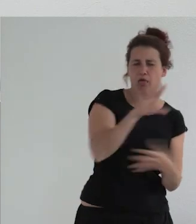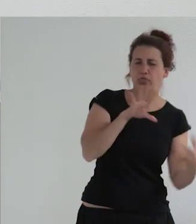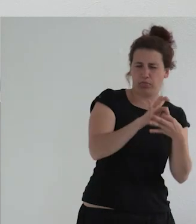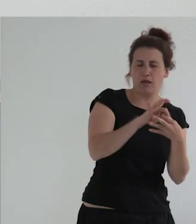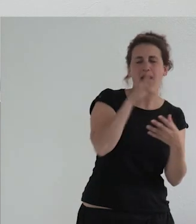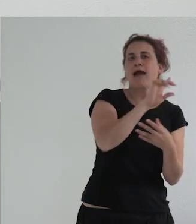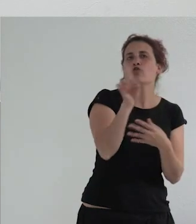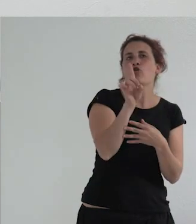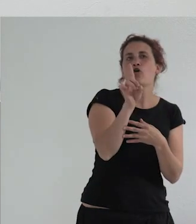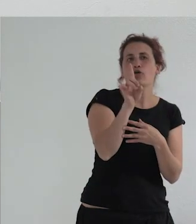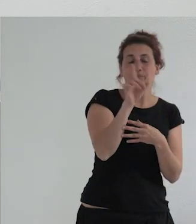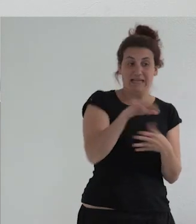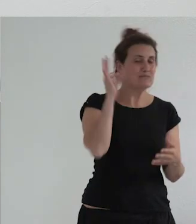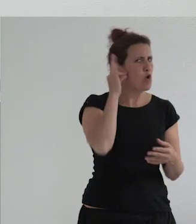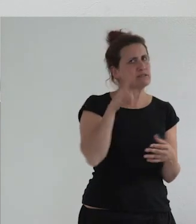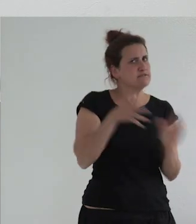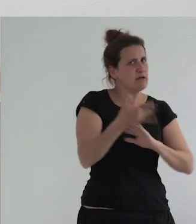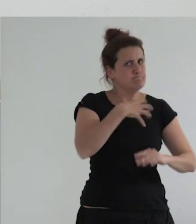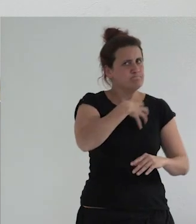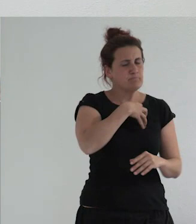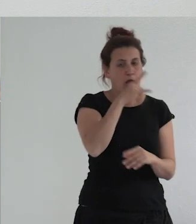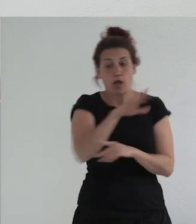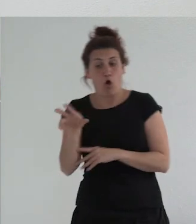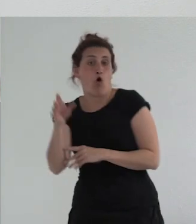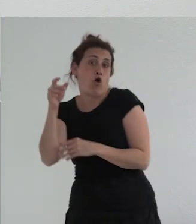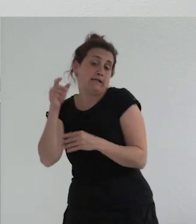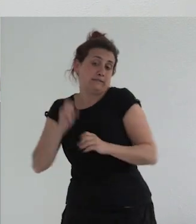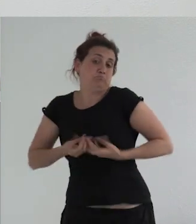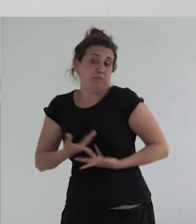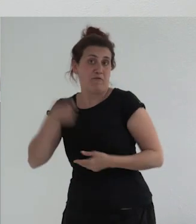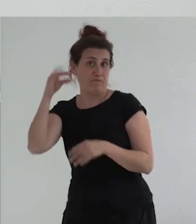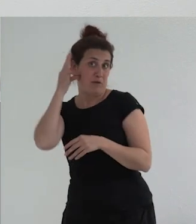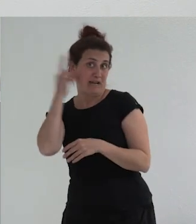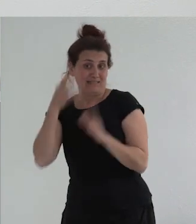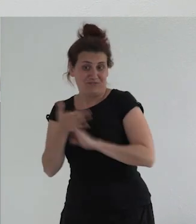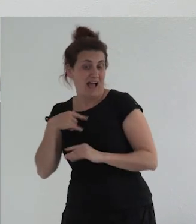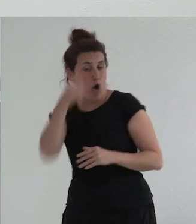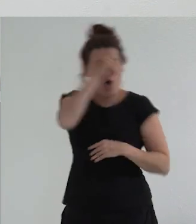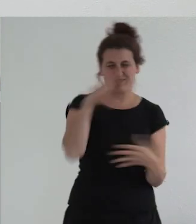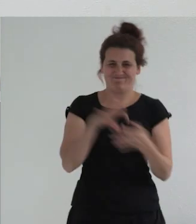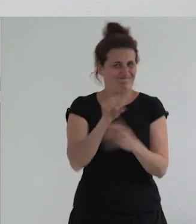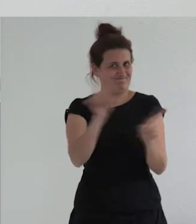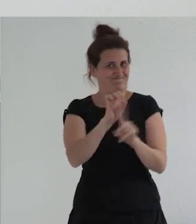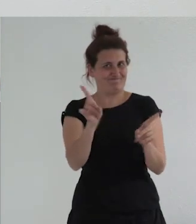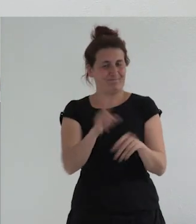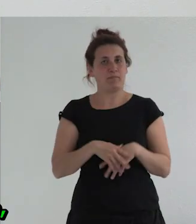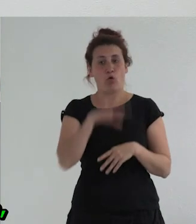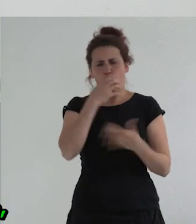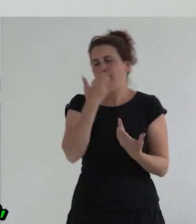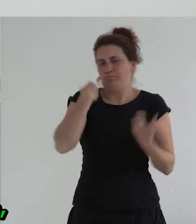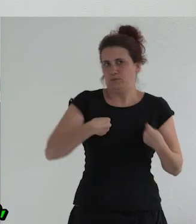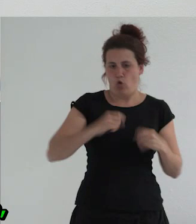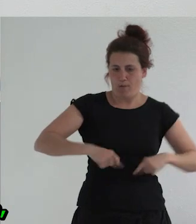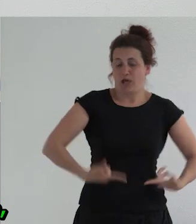pertocan al ser mujer y que hay una serie de expresiones femeninas que no le pertocan al ser hombre y por lo tanto cuando una persona nacida con biología macho